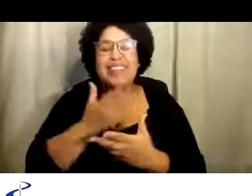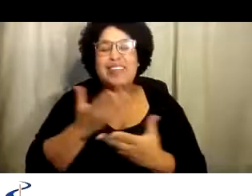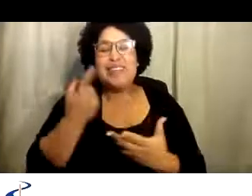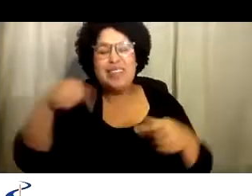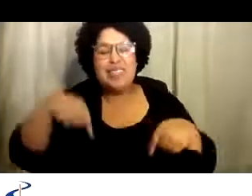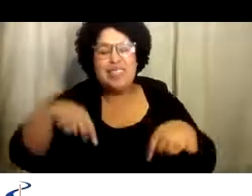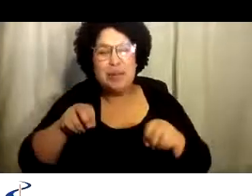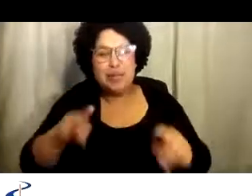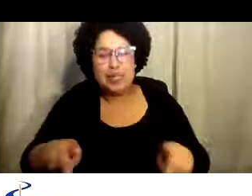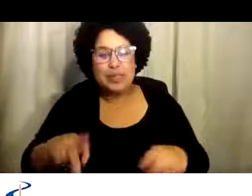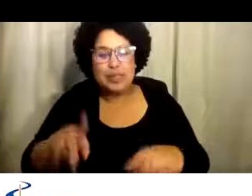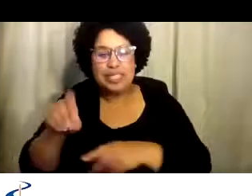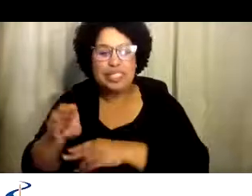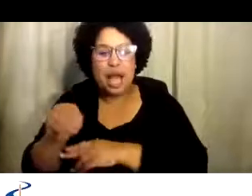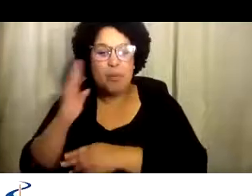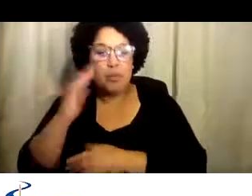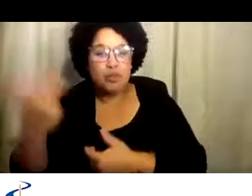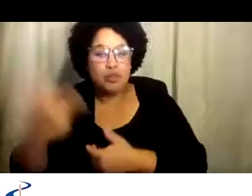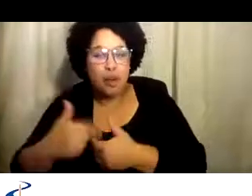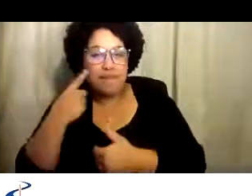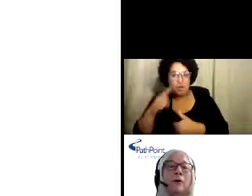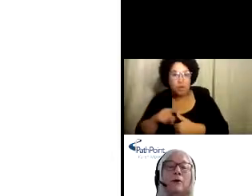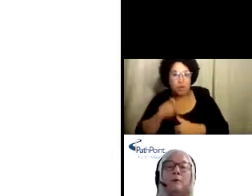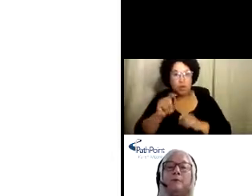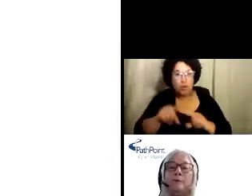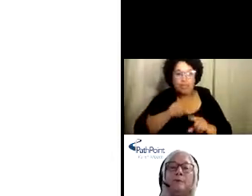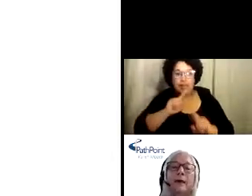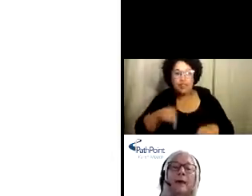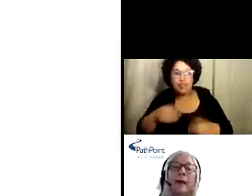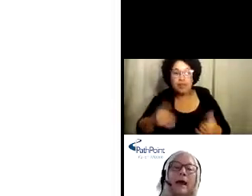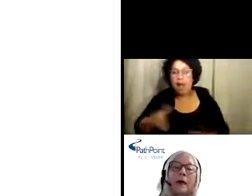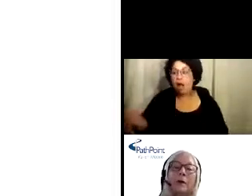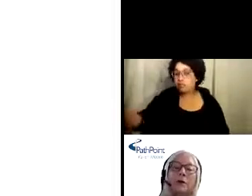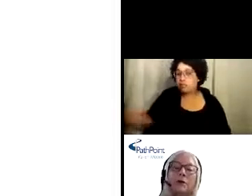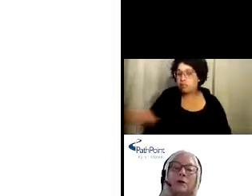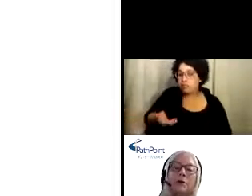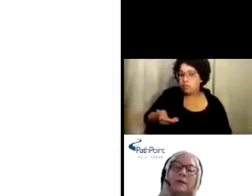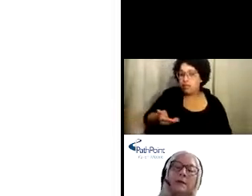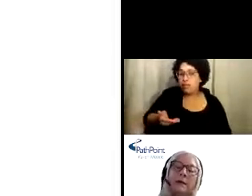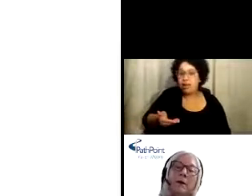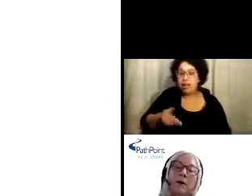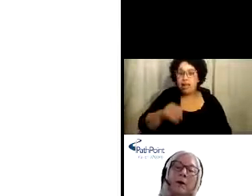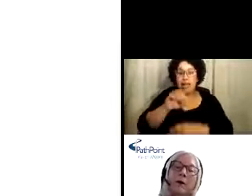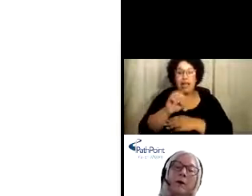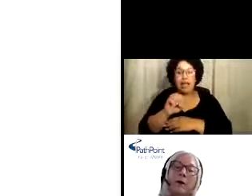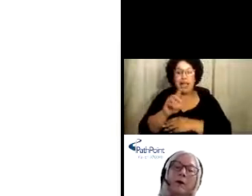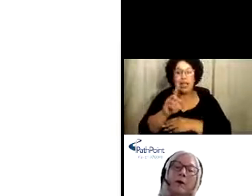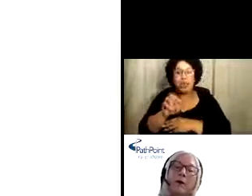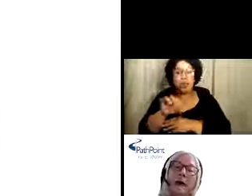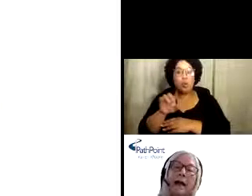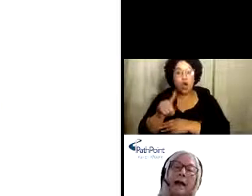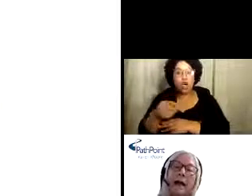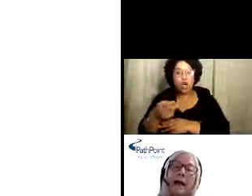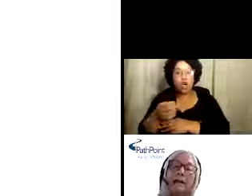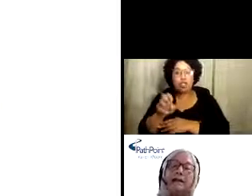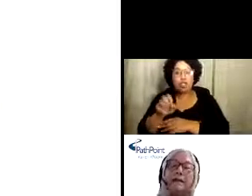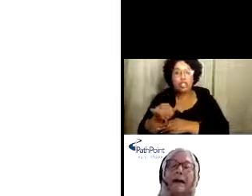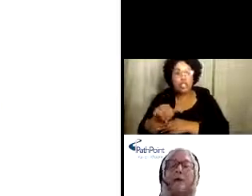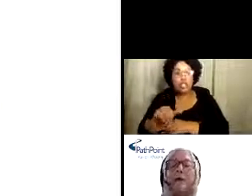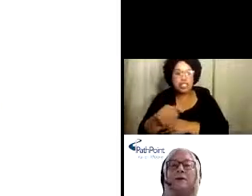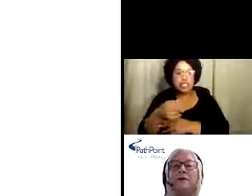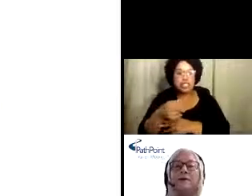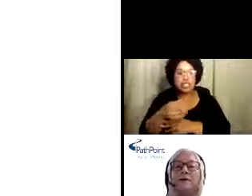para cuidados. Gracias por acompañarnos el día de hoy. gustaría ahora tomarle la oportunidad para